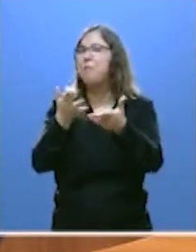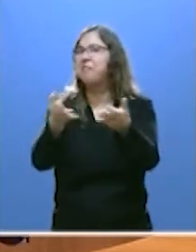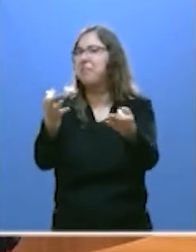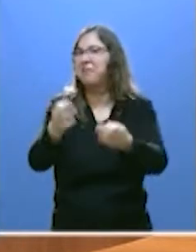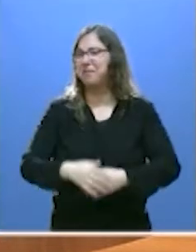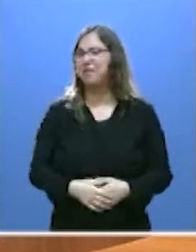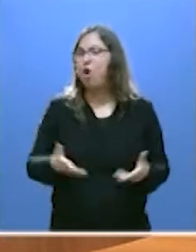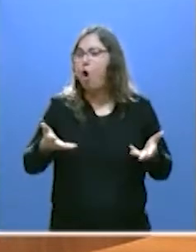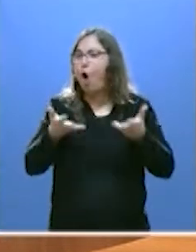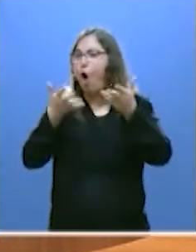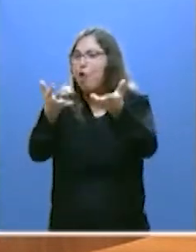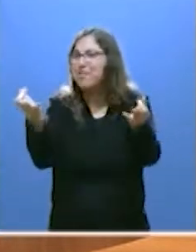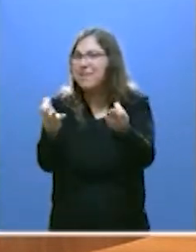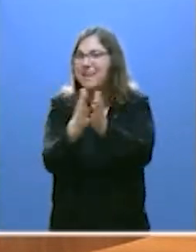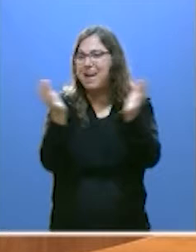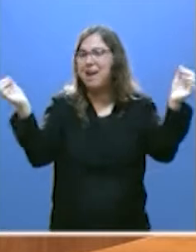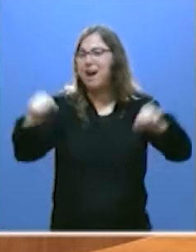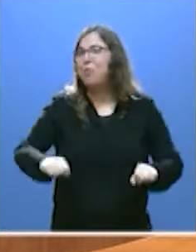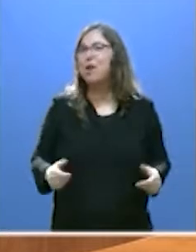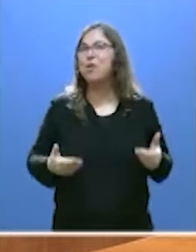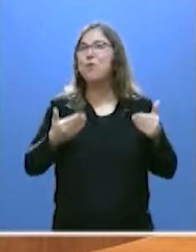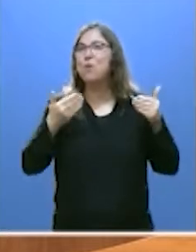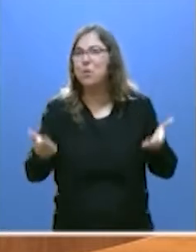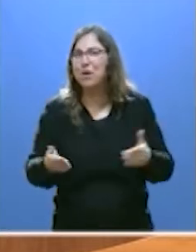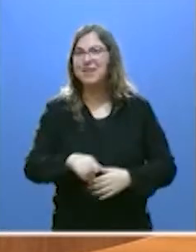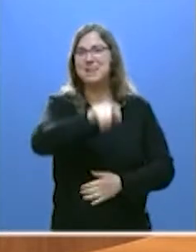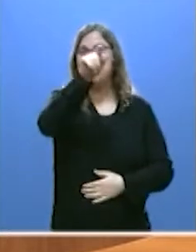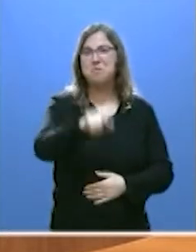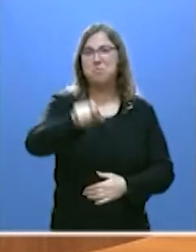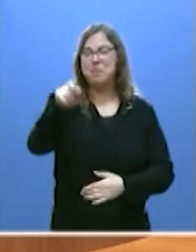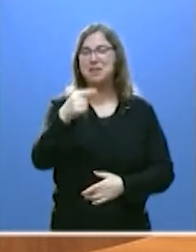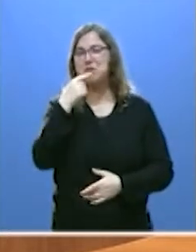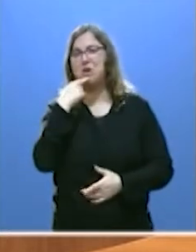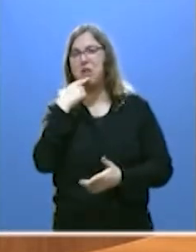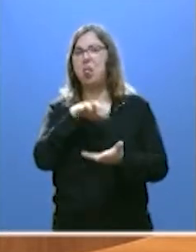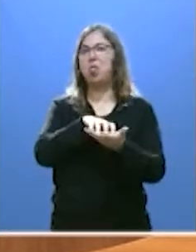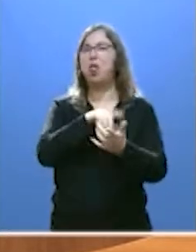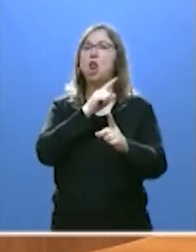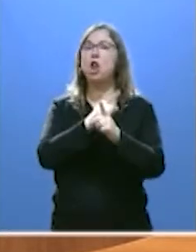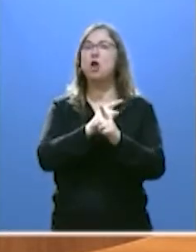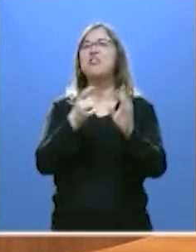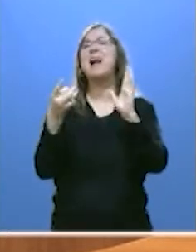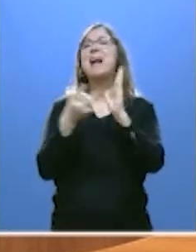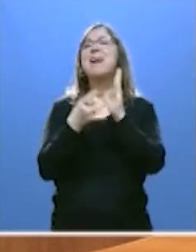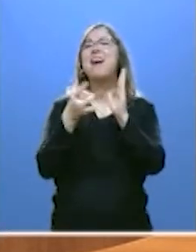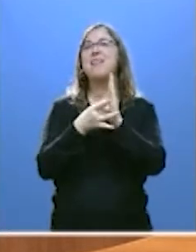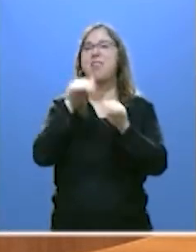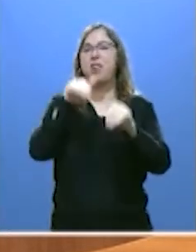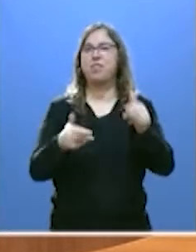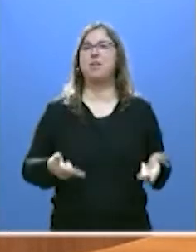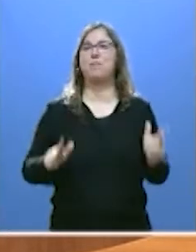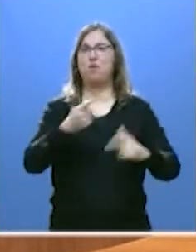Queremos saber qué tratos tiene con los que cuestionan la calidad de la democracia española, con los que